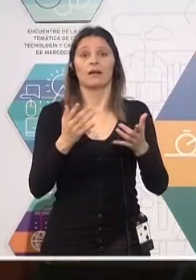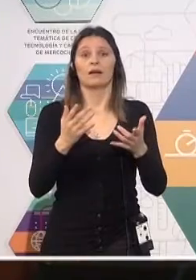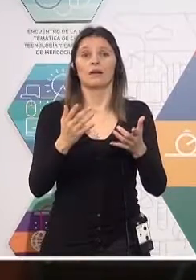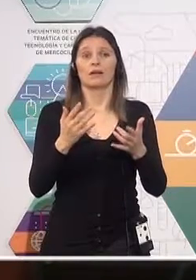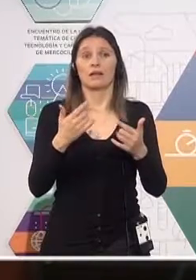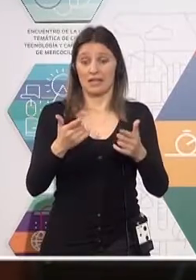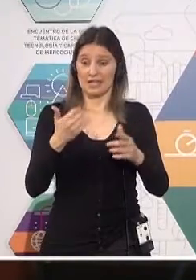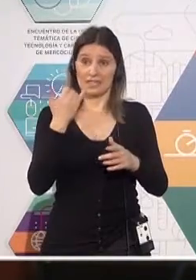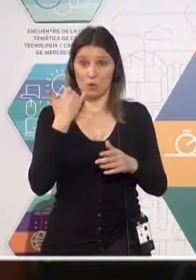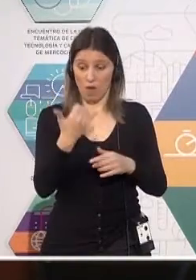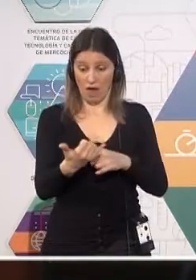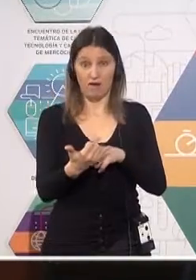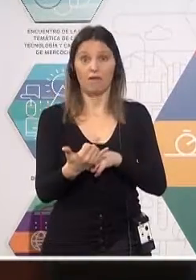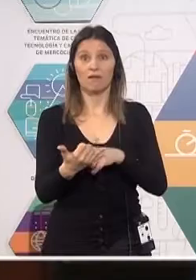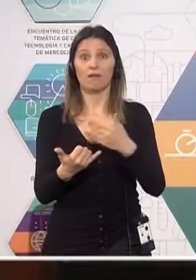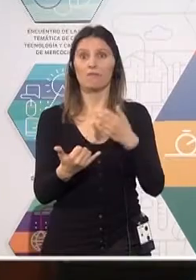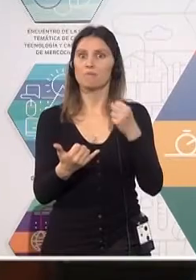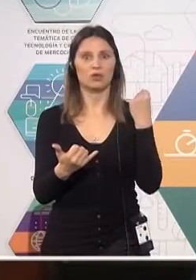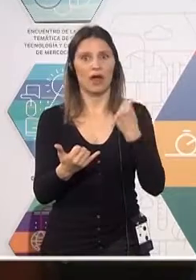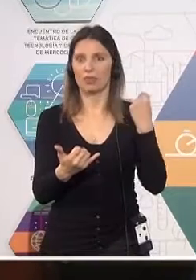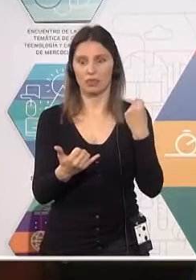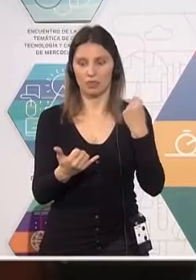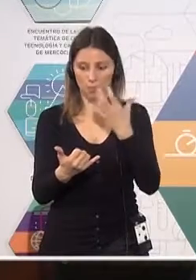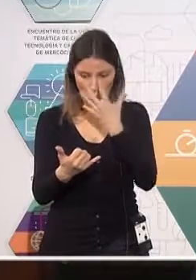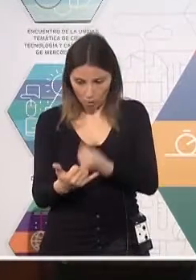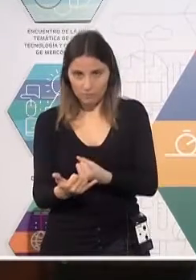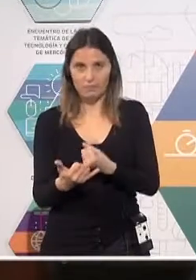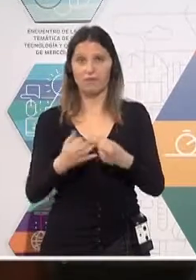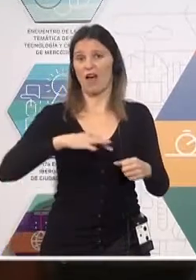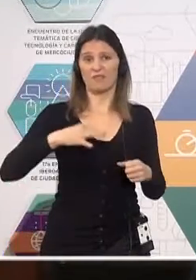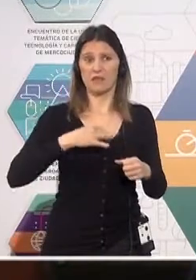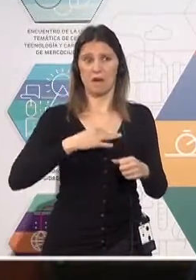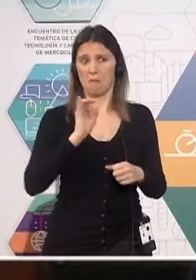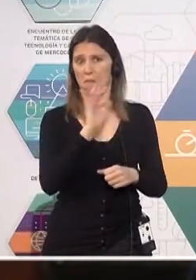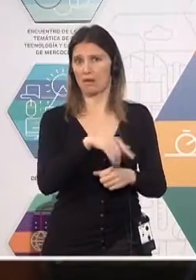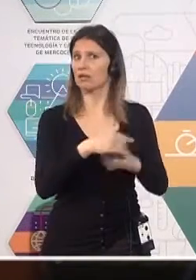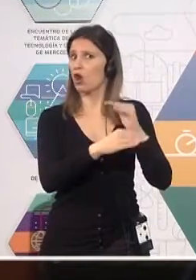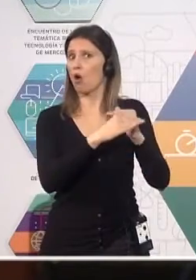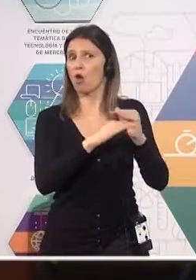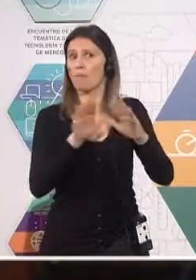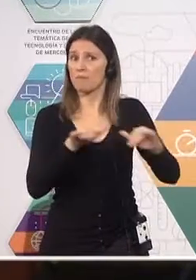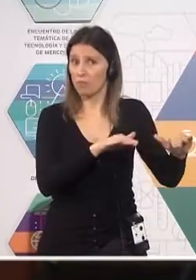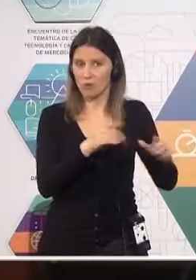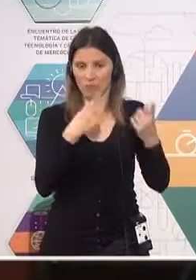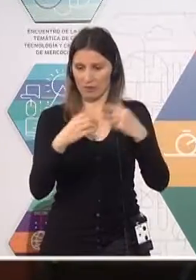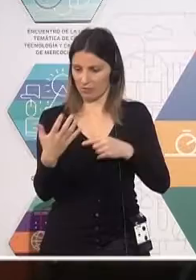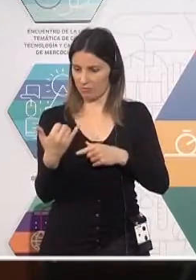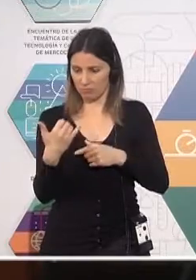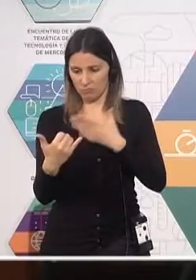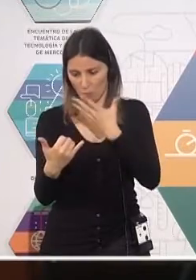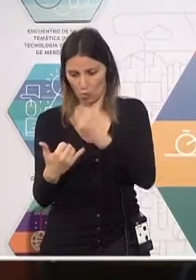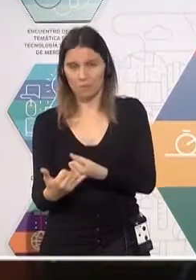pasando en el celular es más importante de lo que está pasando en la vida real, aunque sea lo mismo. Entonces, con esa frase quiero quedarme